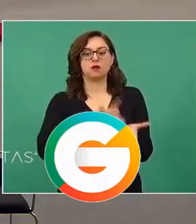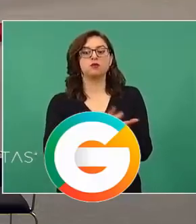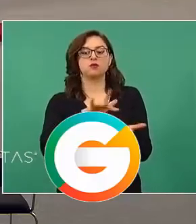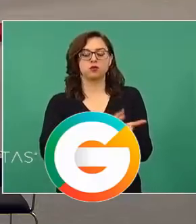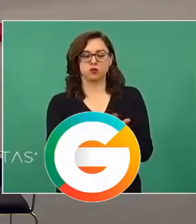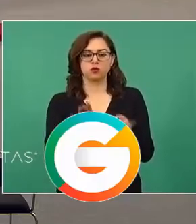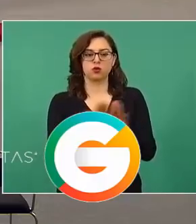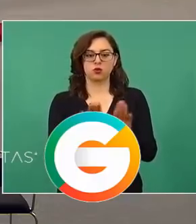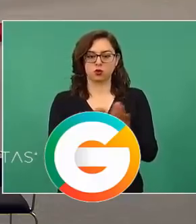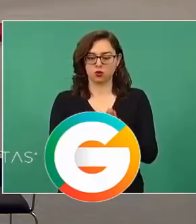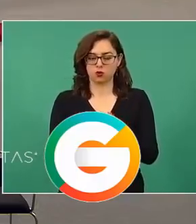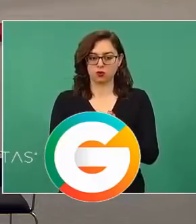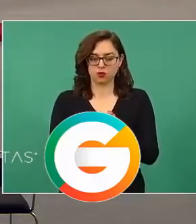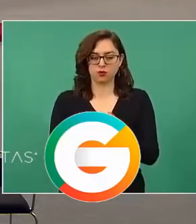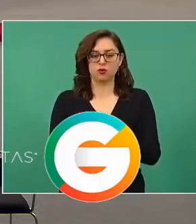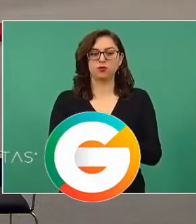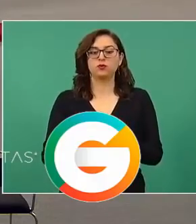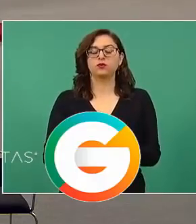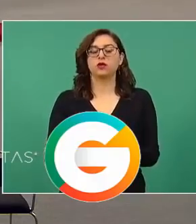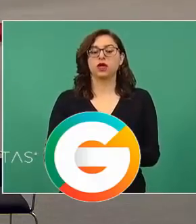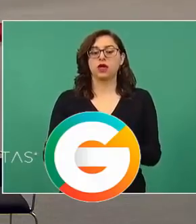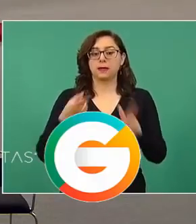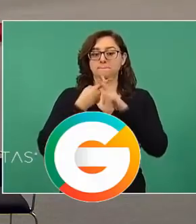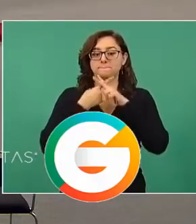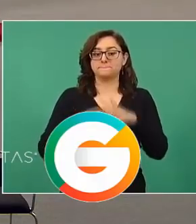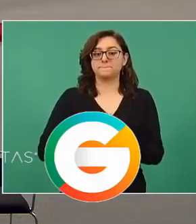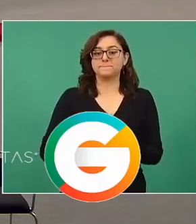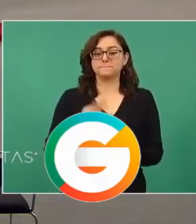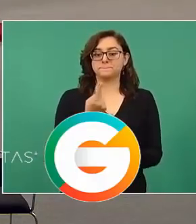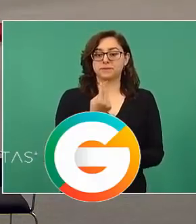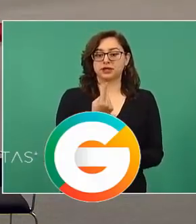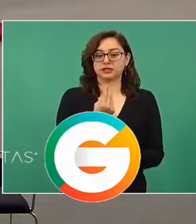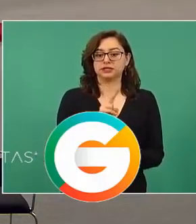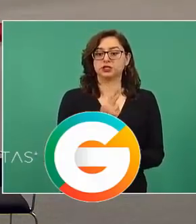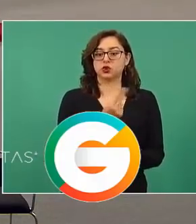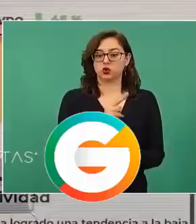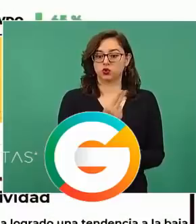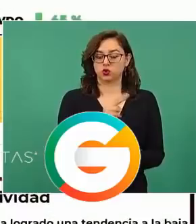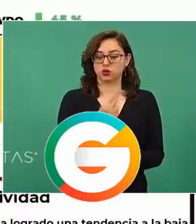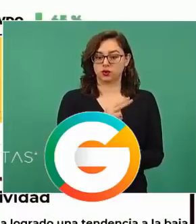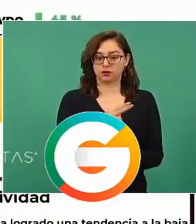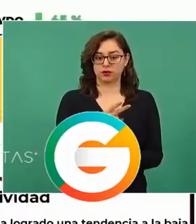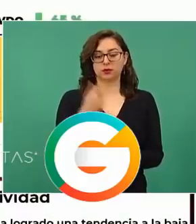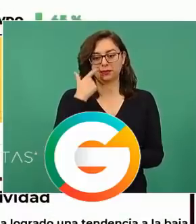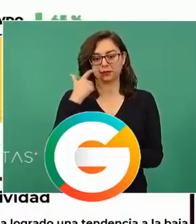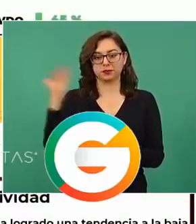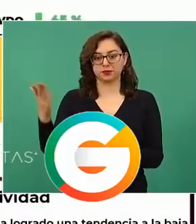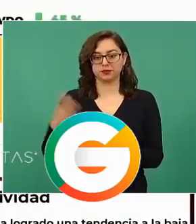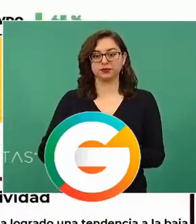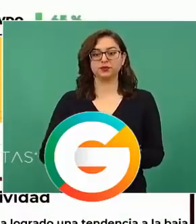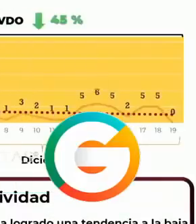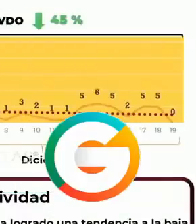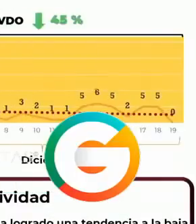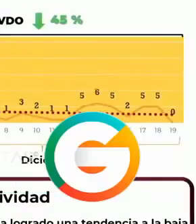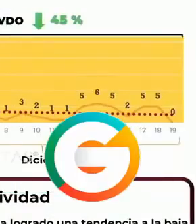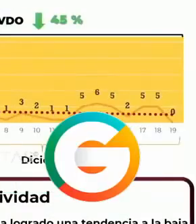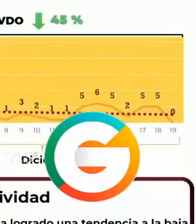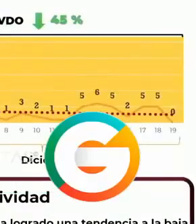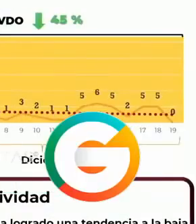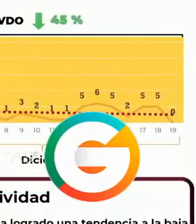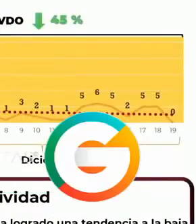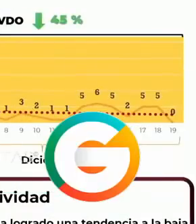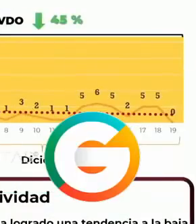el plan el 25 de noviembre, 25 días de operaciones llevamos. Y aquí vemos la